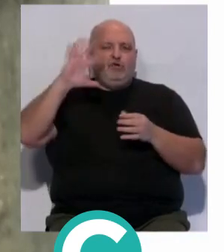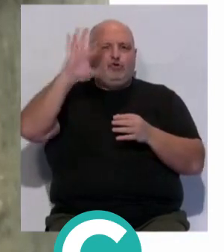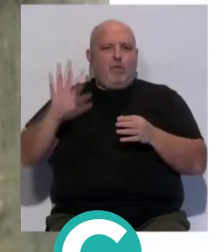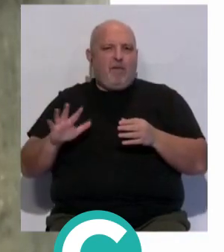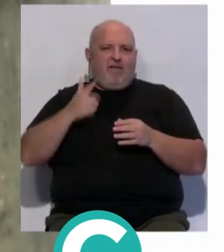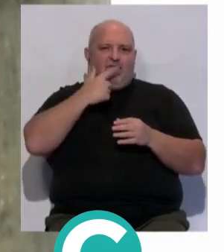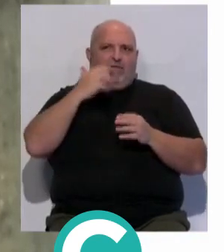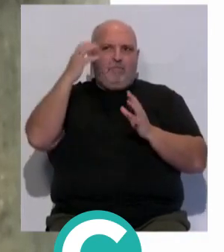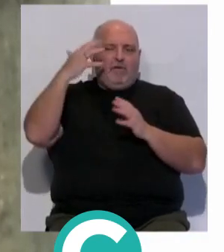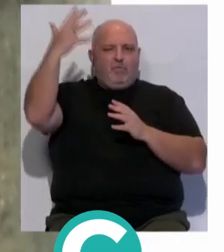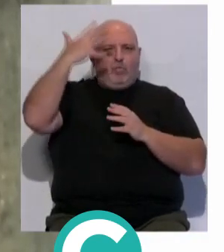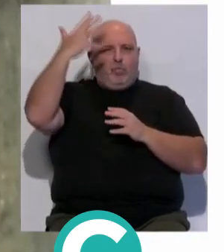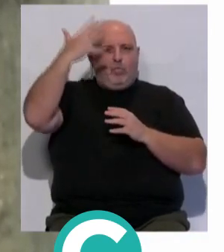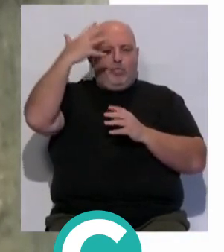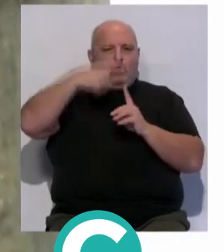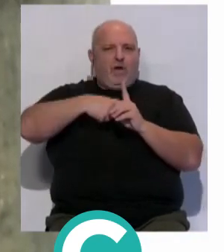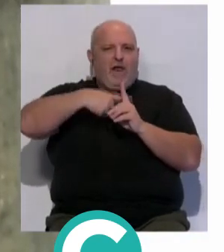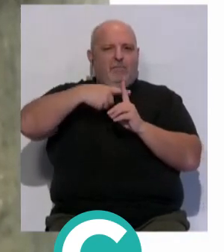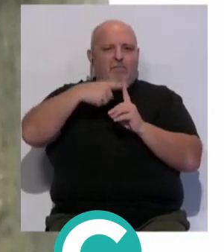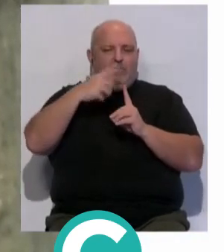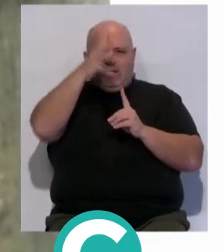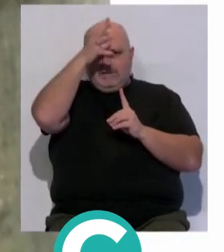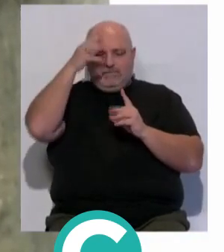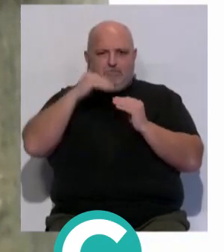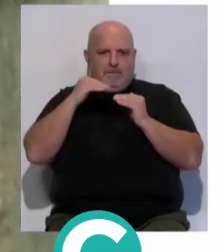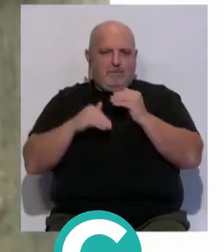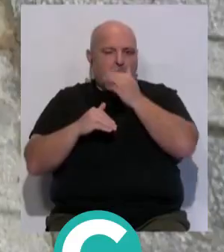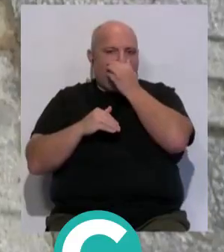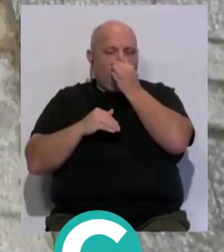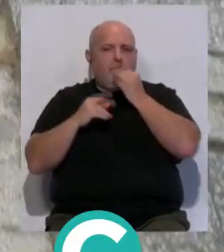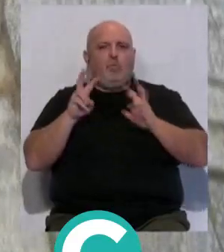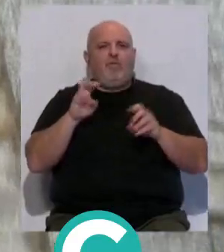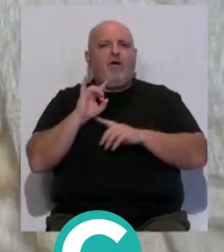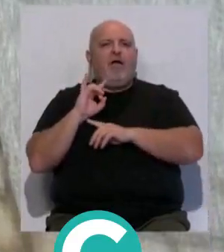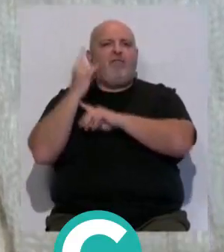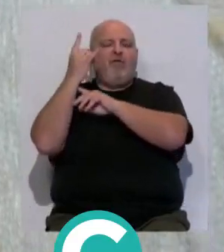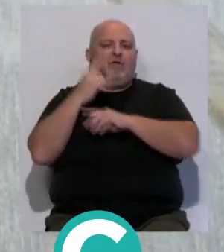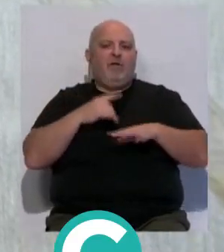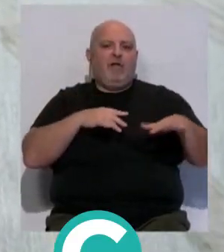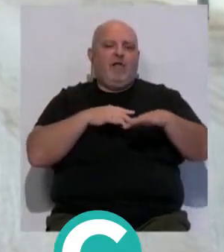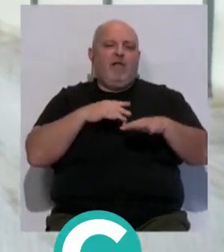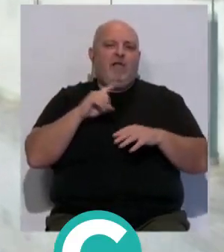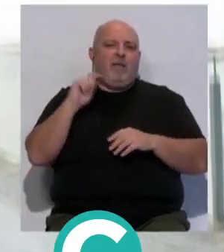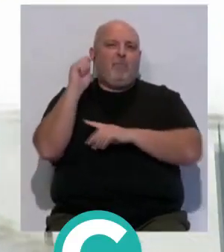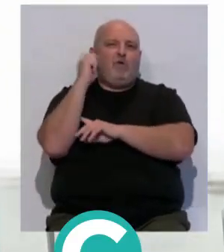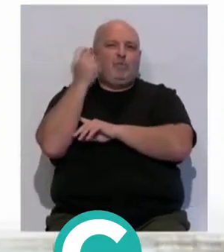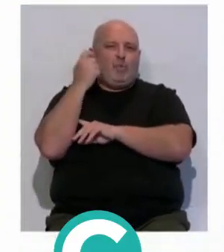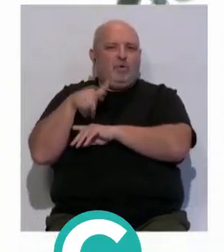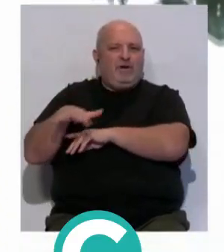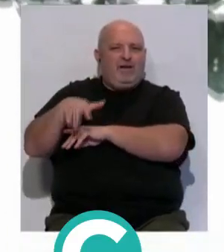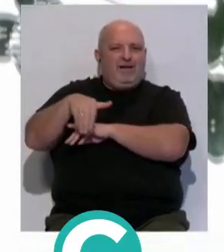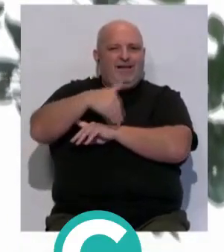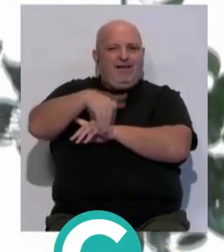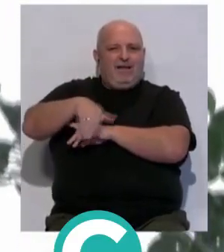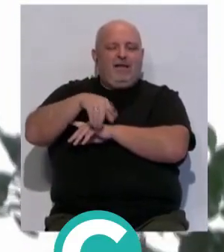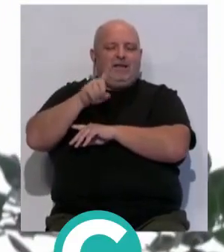contribuir así a reducir las fuertes temperaturas durante el verano. Se ha plantado nuevo arbolado también en el campo del sur en la confluencia con la